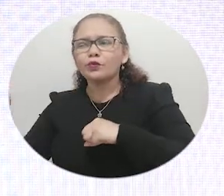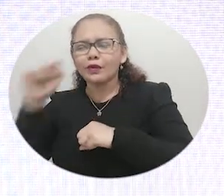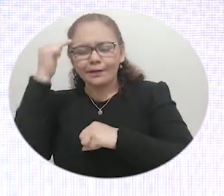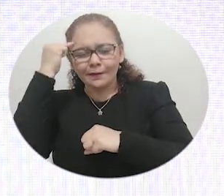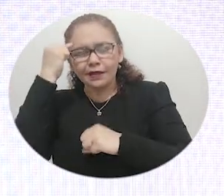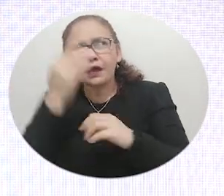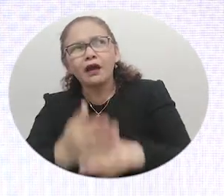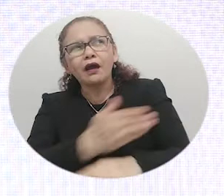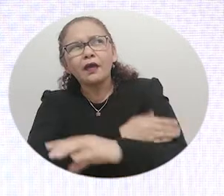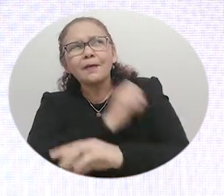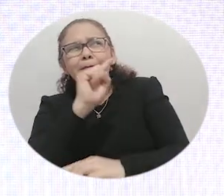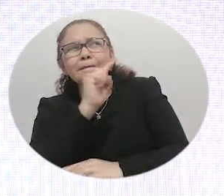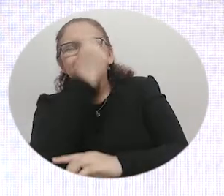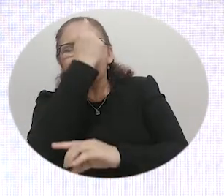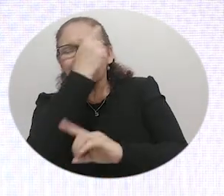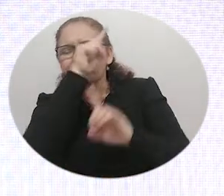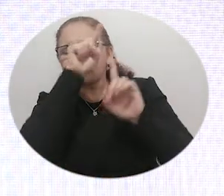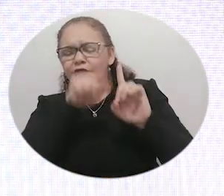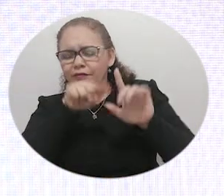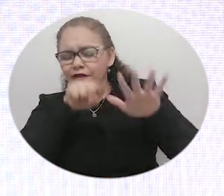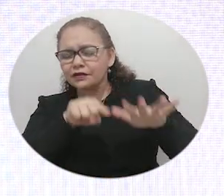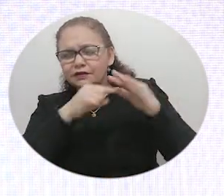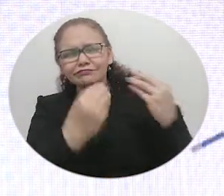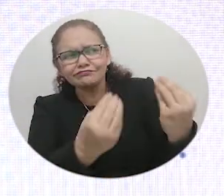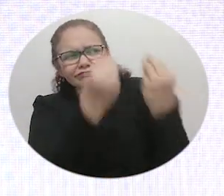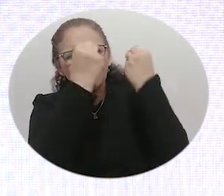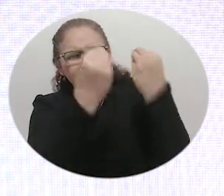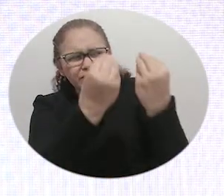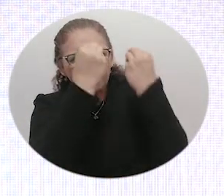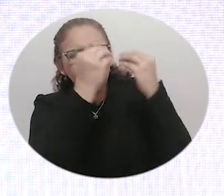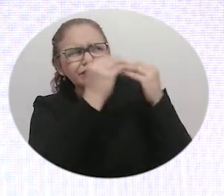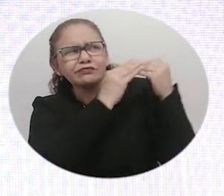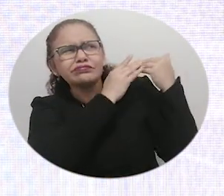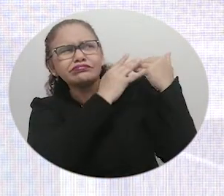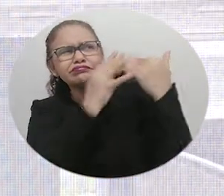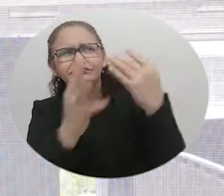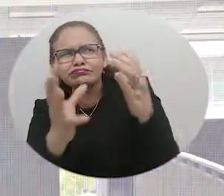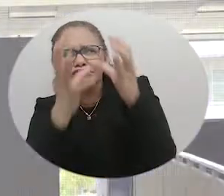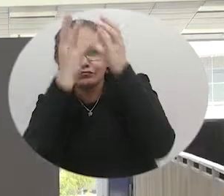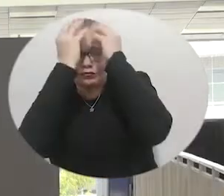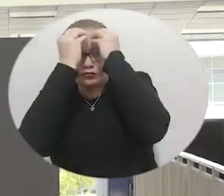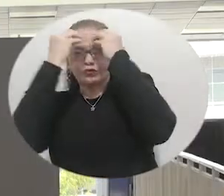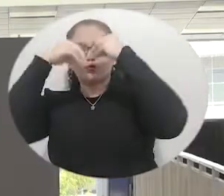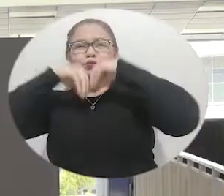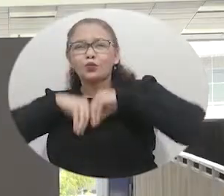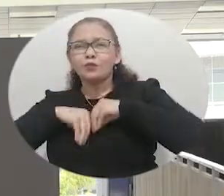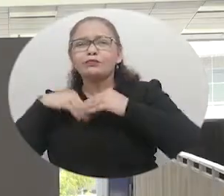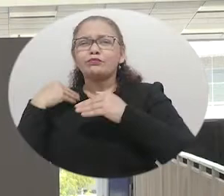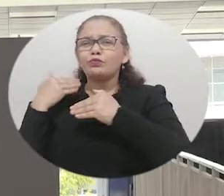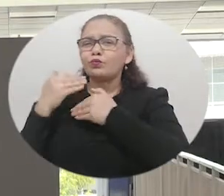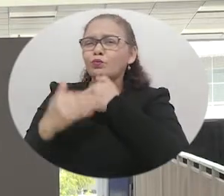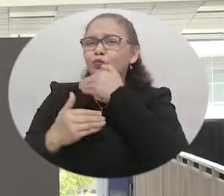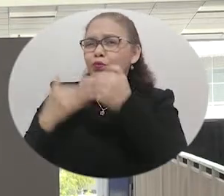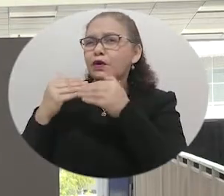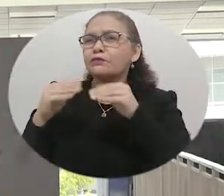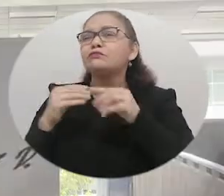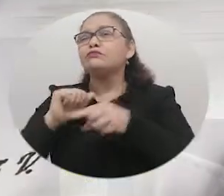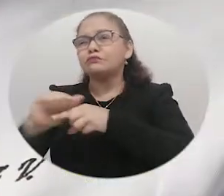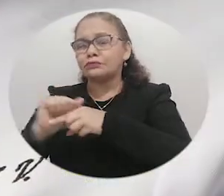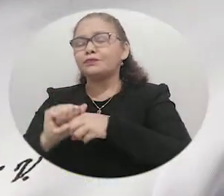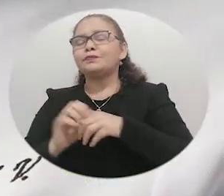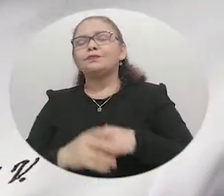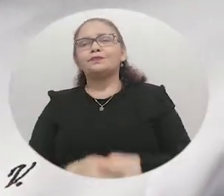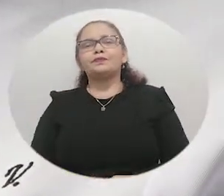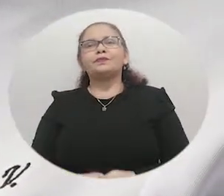donde ustedes empiezan a implementar todos los conocimientos que adquirieron desde el primer semestre hasta hoy inclusive que siguen adquiriendo